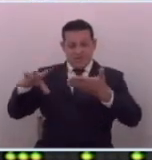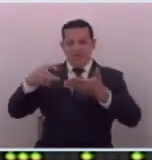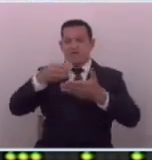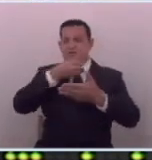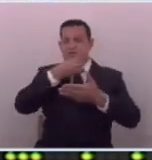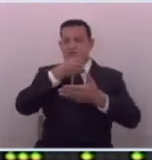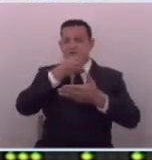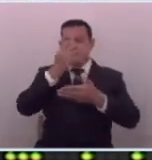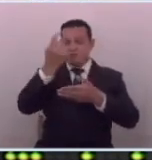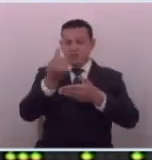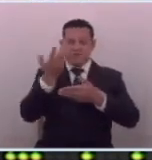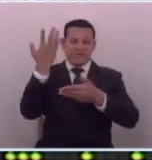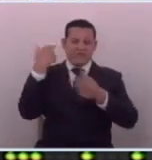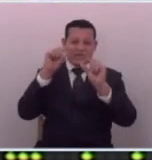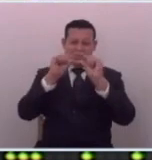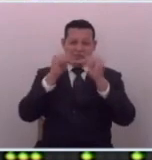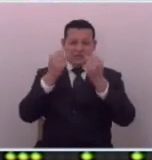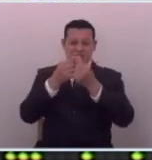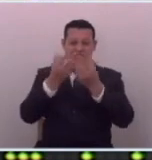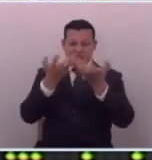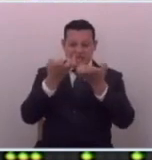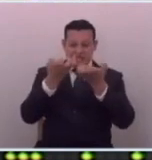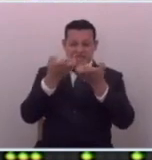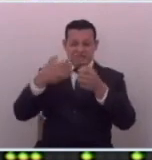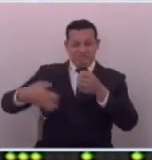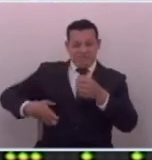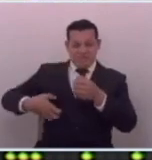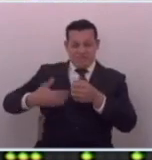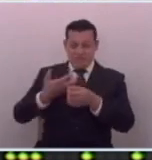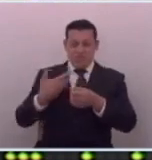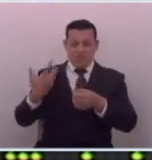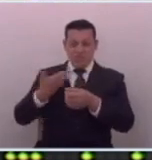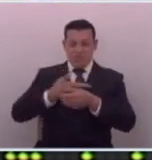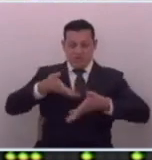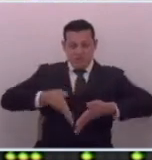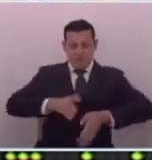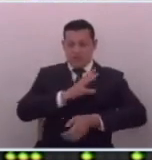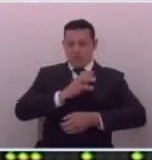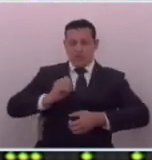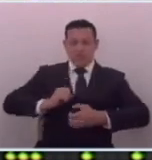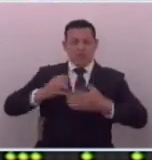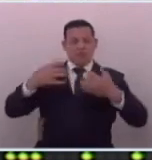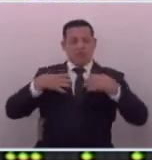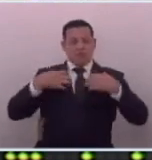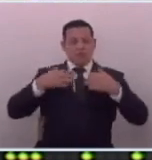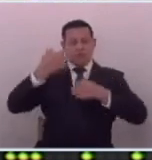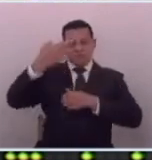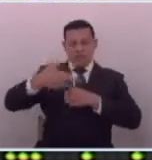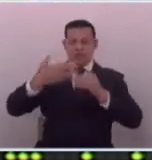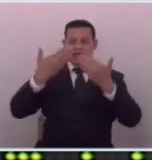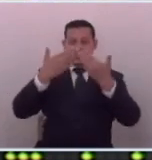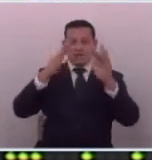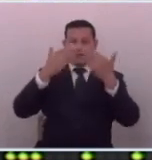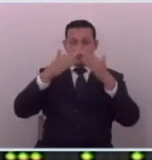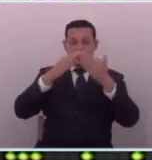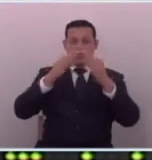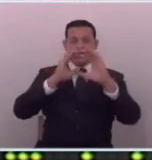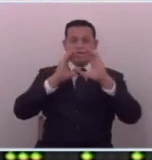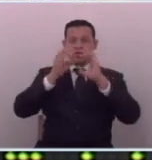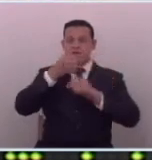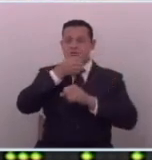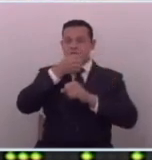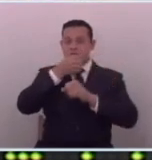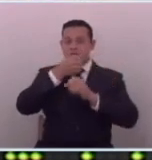información a quienes les quieren mentir aunque nosotros los salvadoreños estemos viviendo una realidad bien diferente a la que estos medios